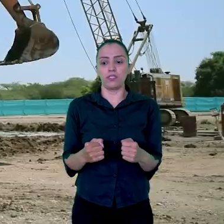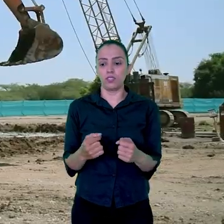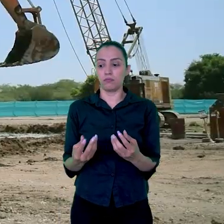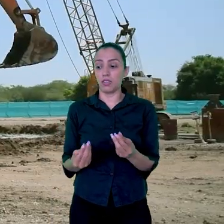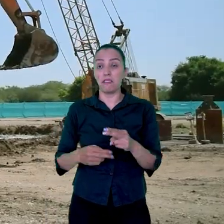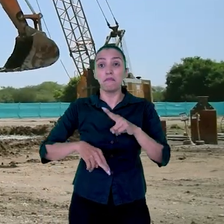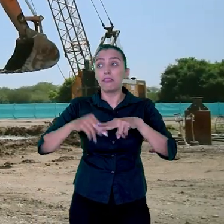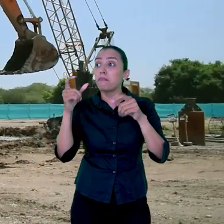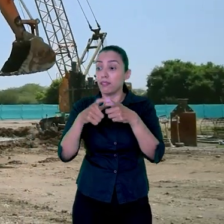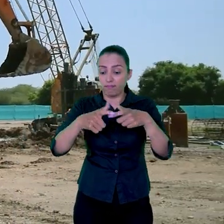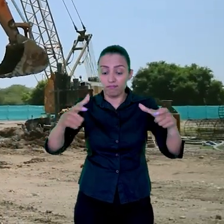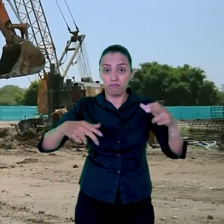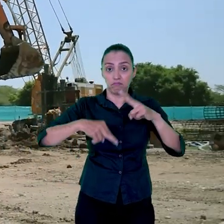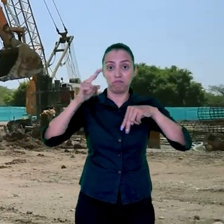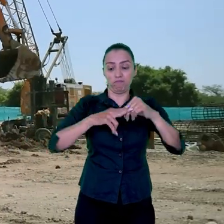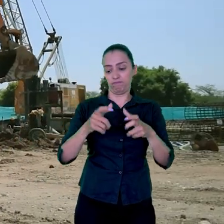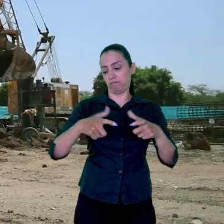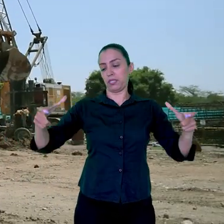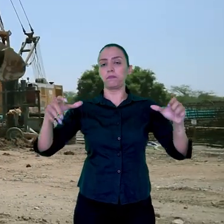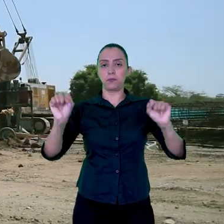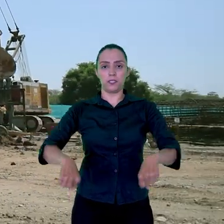infraestructura. Muchas gracias.